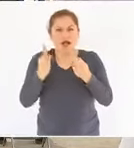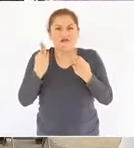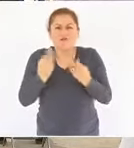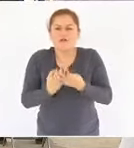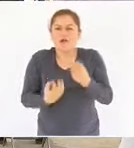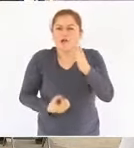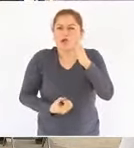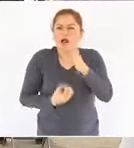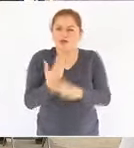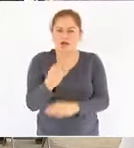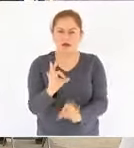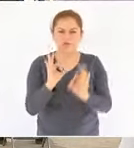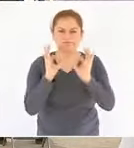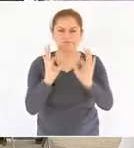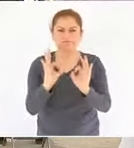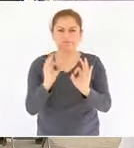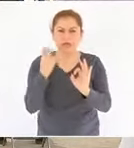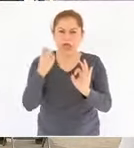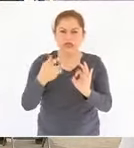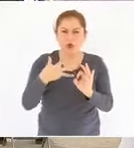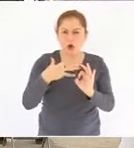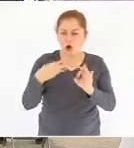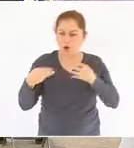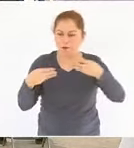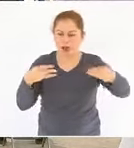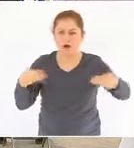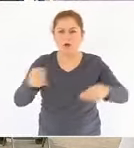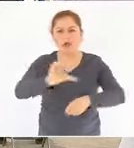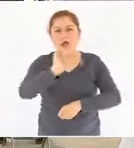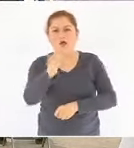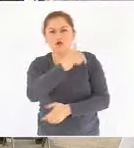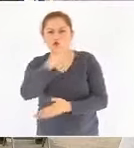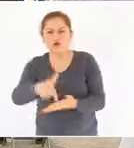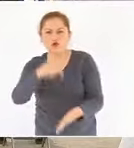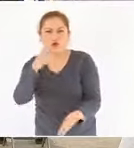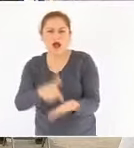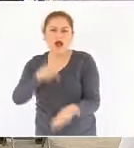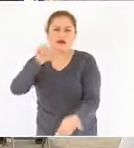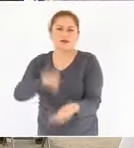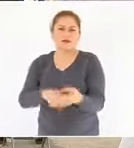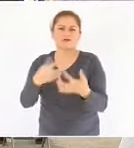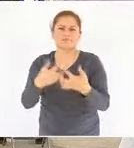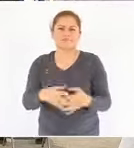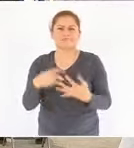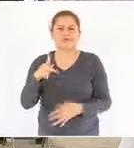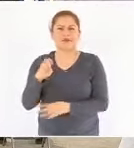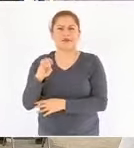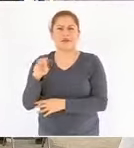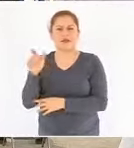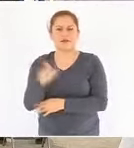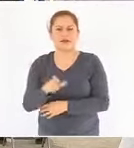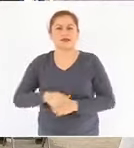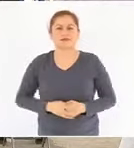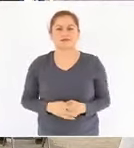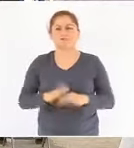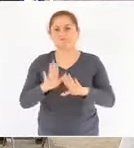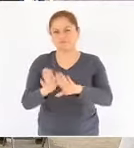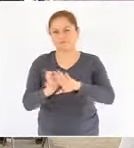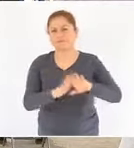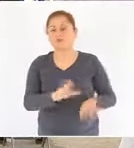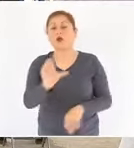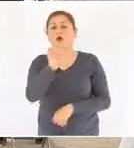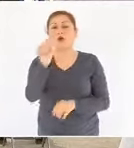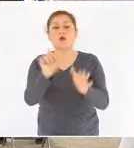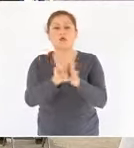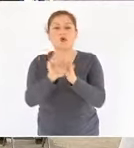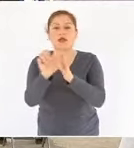replicadas en todas las actividades de petróleos mexicanos. Otro ejemplo relevante de reducción de